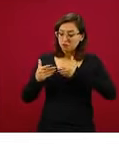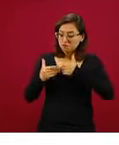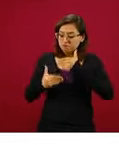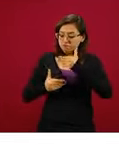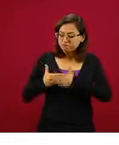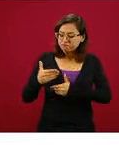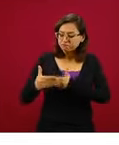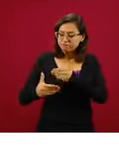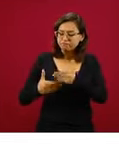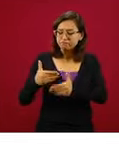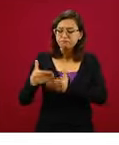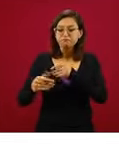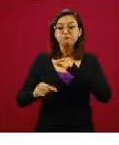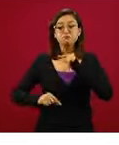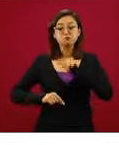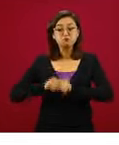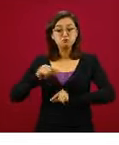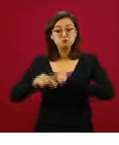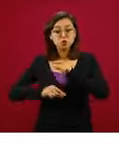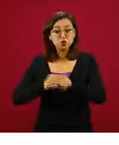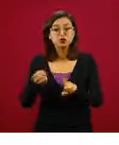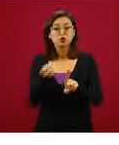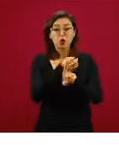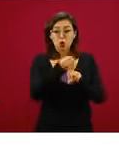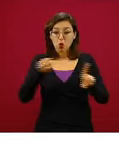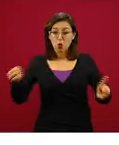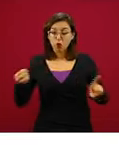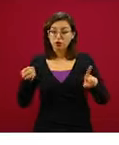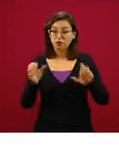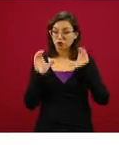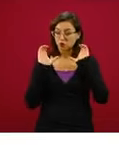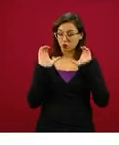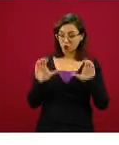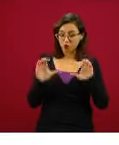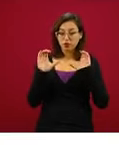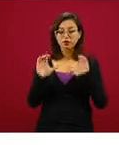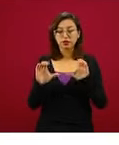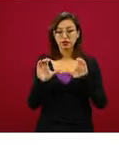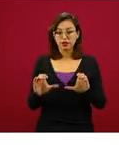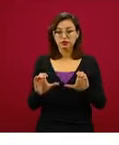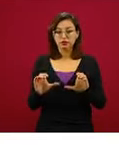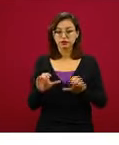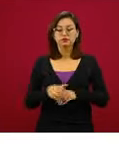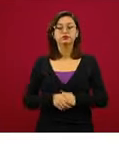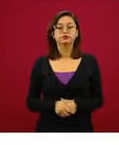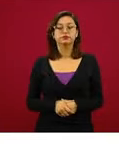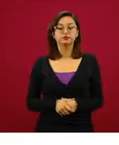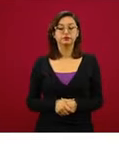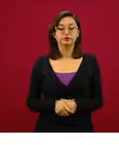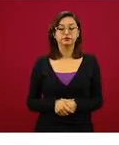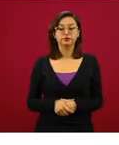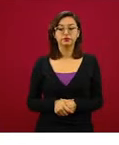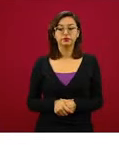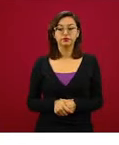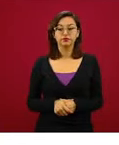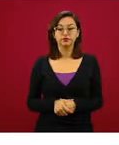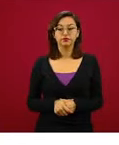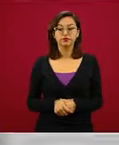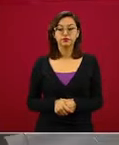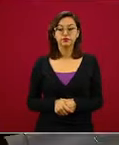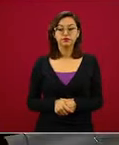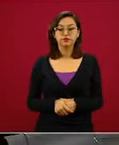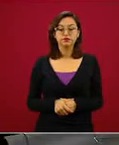camino gradual, ordenado y cauto. Es muy importante que estas